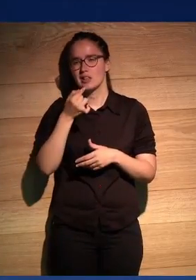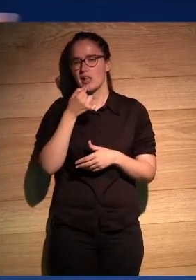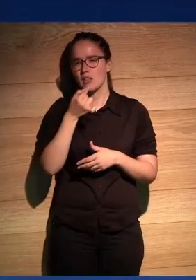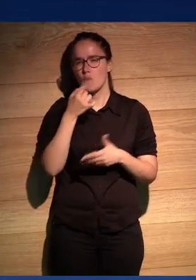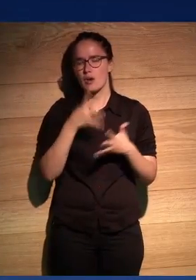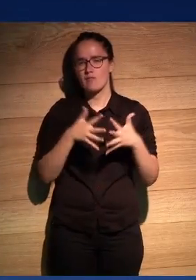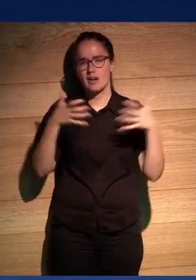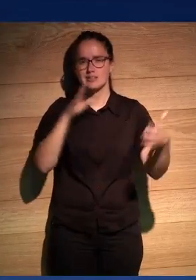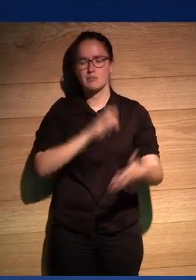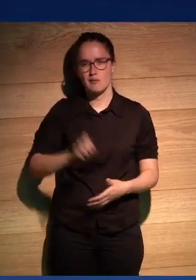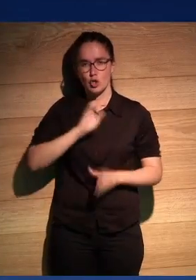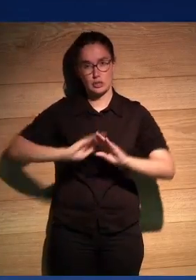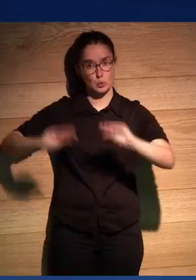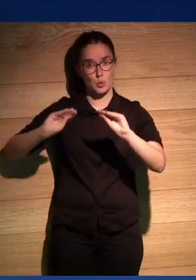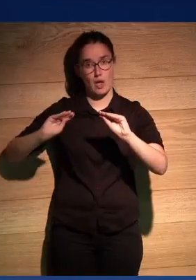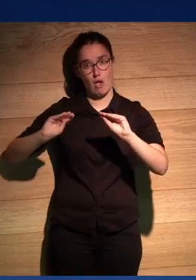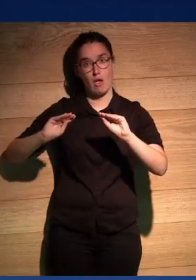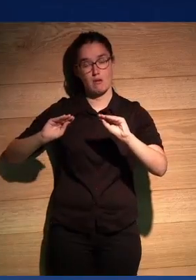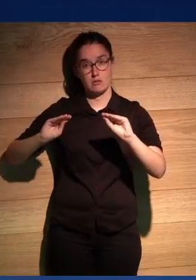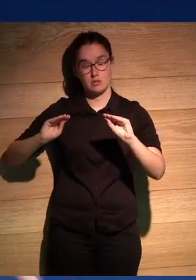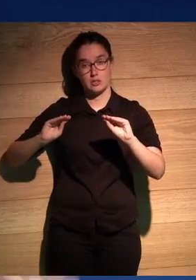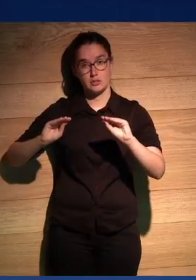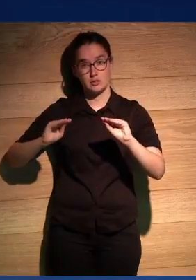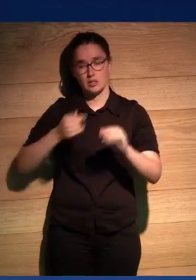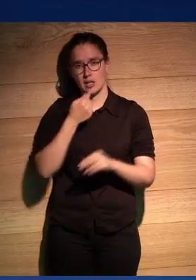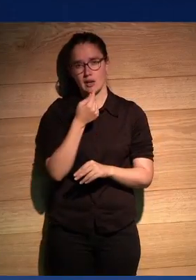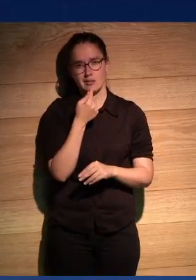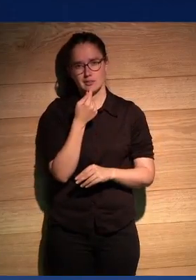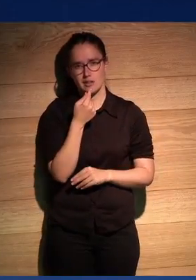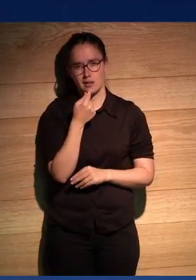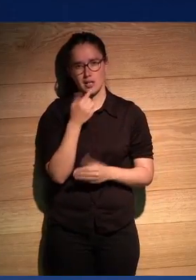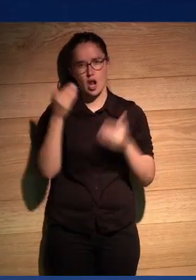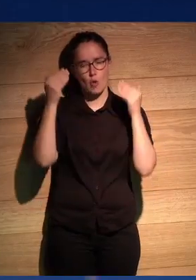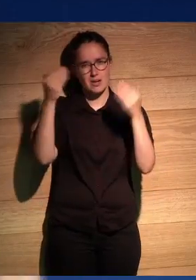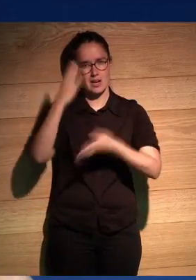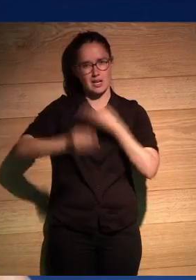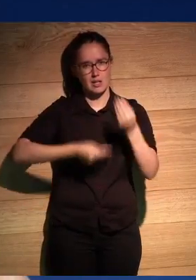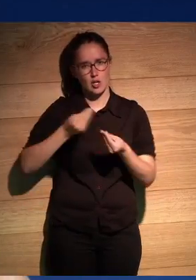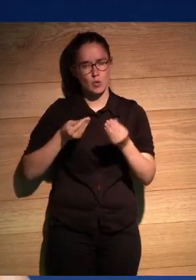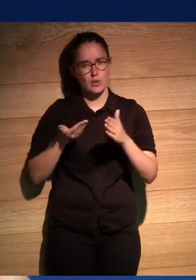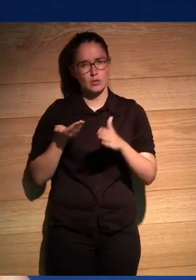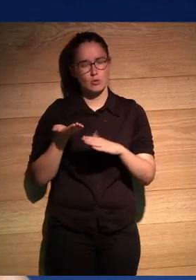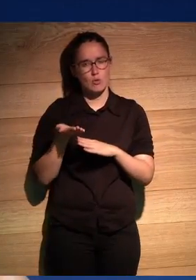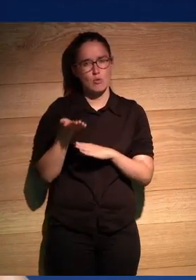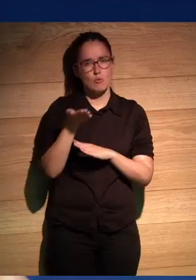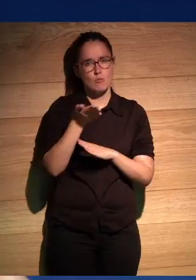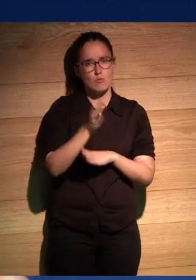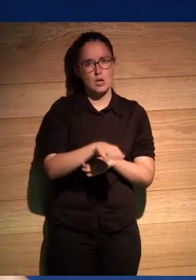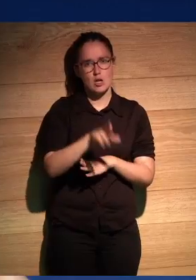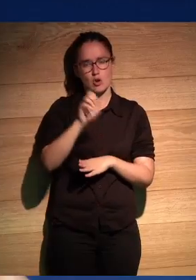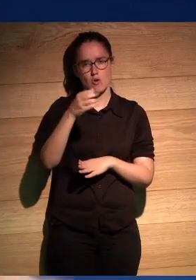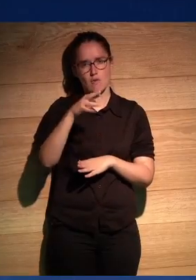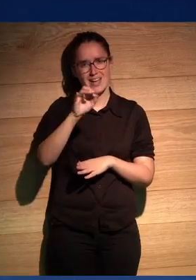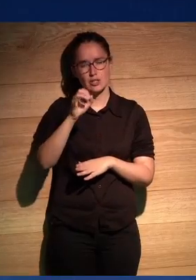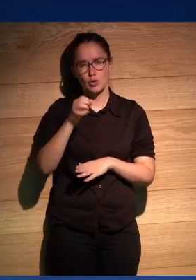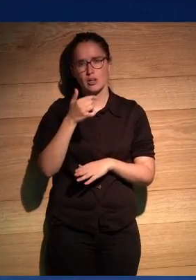frase maravillosa tuya que pronunciaste en el homenaje que le hicieron cuando muere Roberto